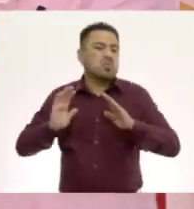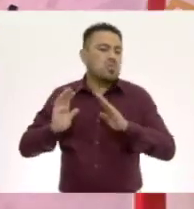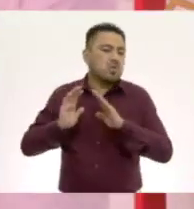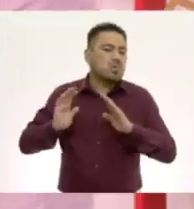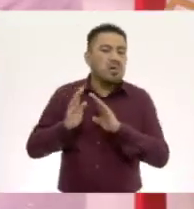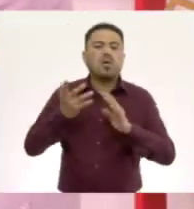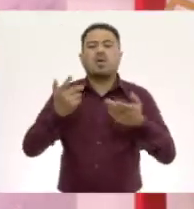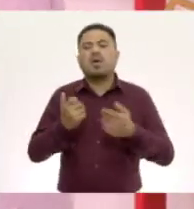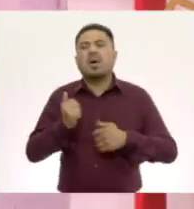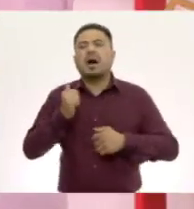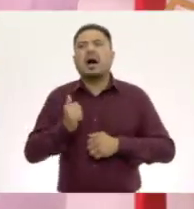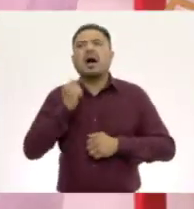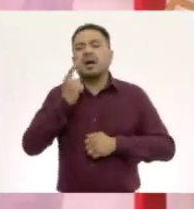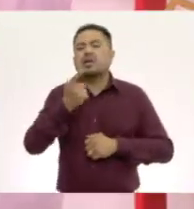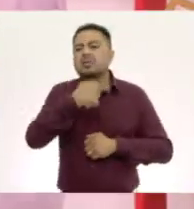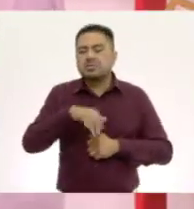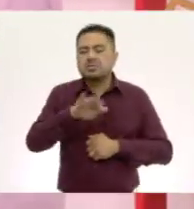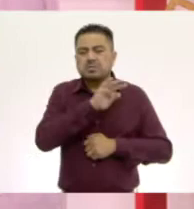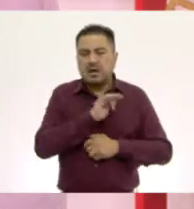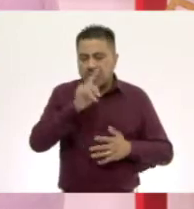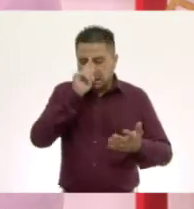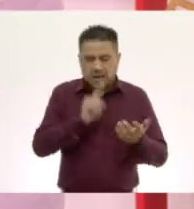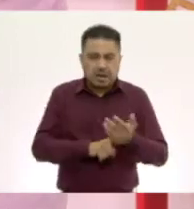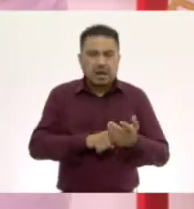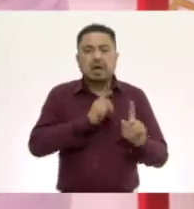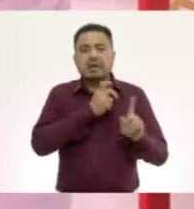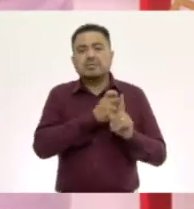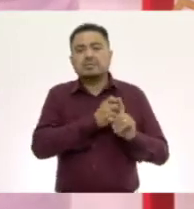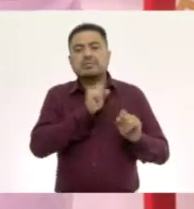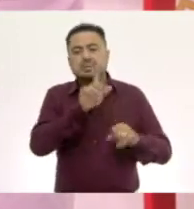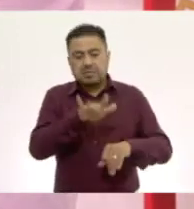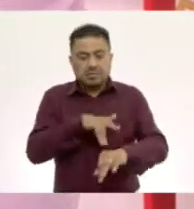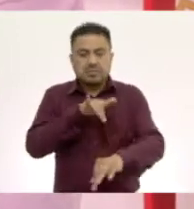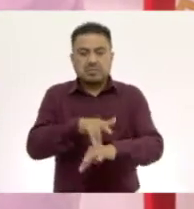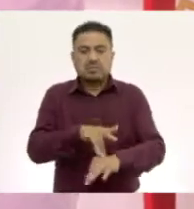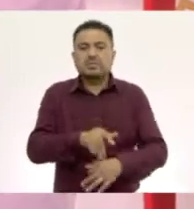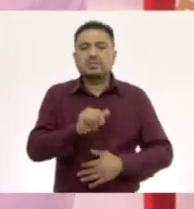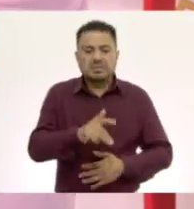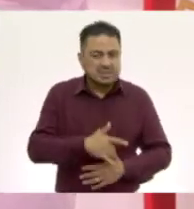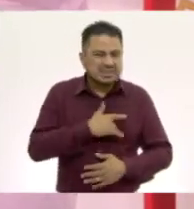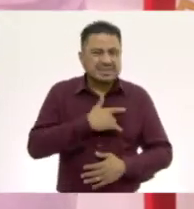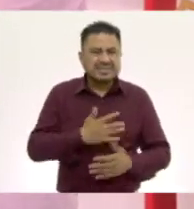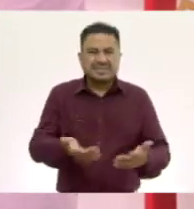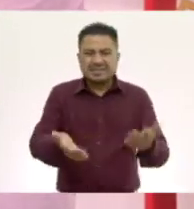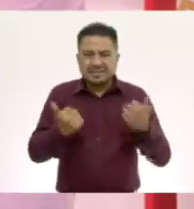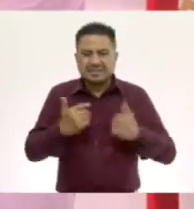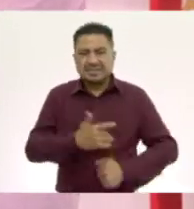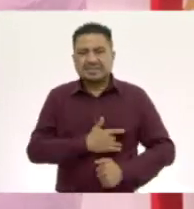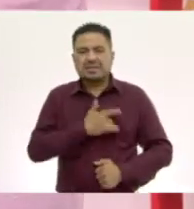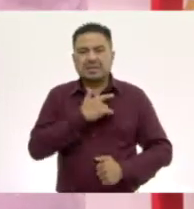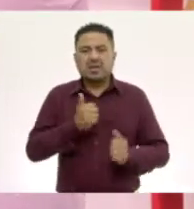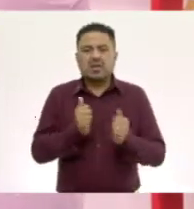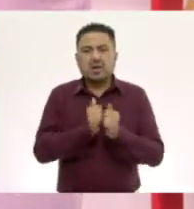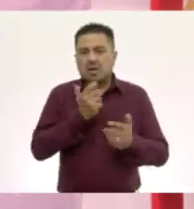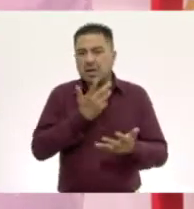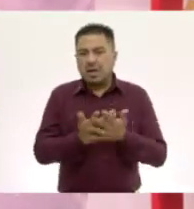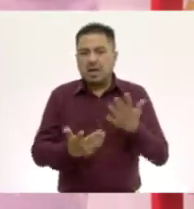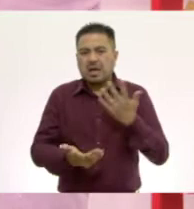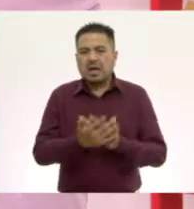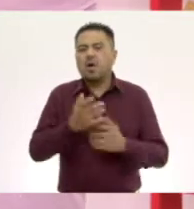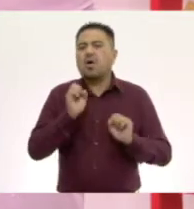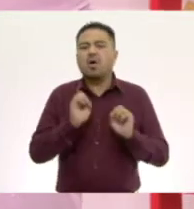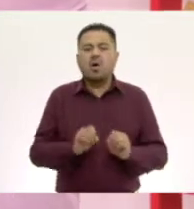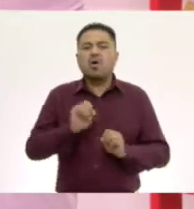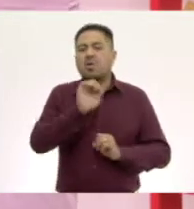puede ser algo que ustedes crean que es suave. Tóquenlo, siéntanlo, siéntanlo con las manos o